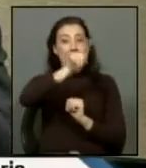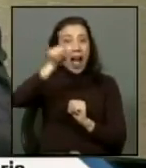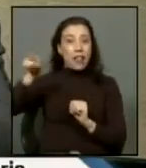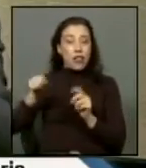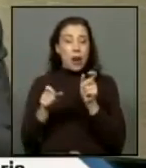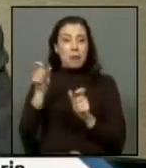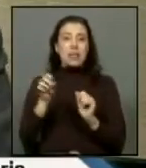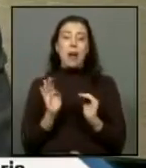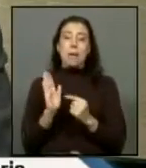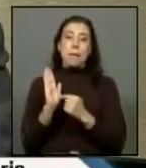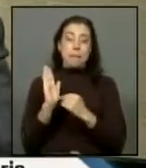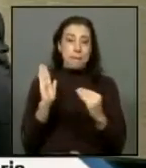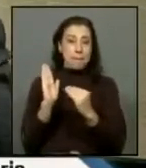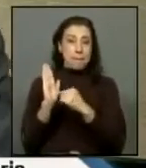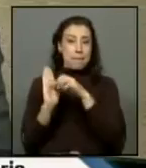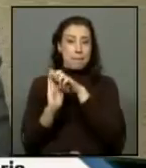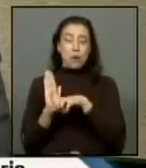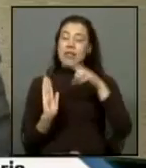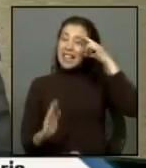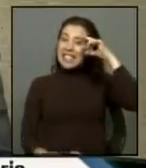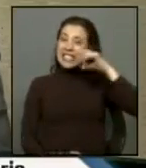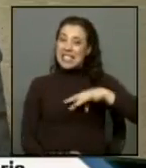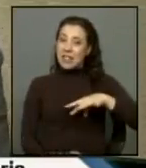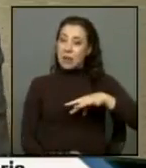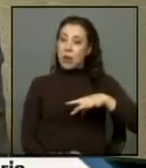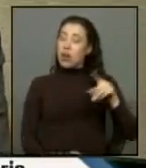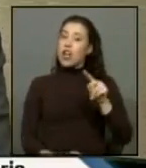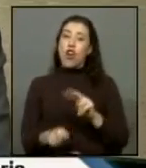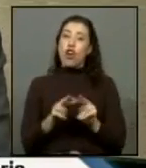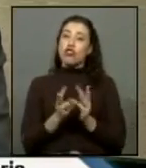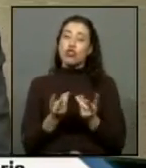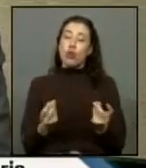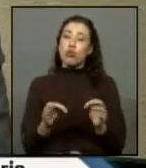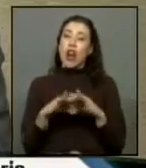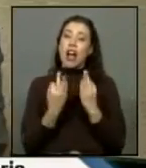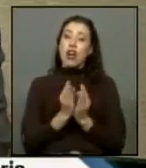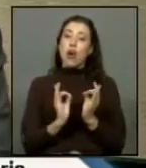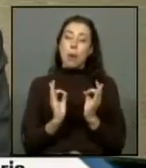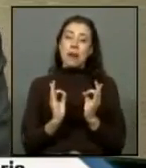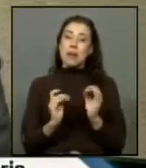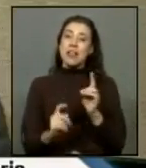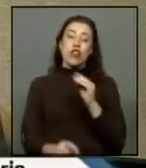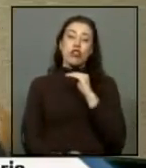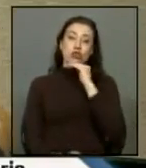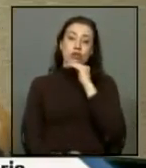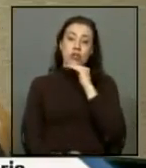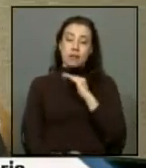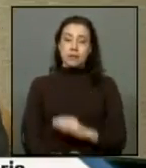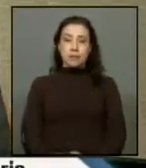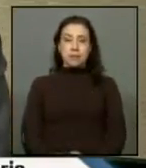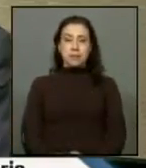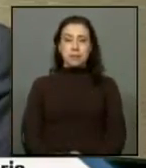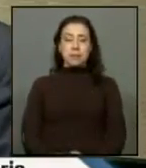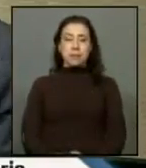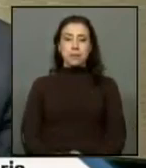apoyamos este proyecto a sabiendas de que no repara definitivamente ni es suficiente es mi palabra presidente